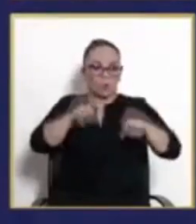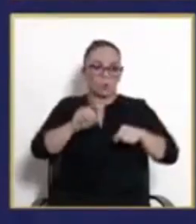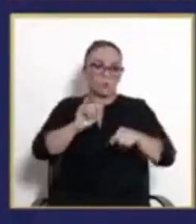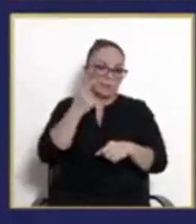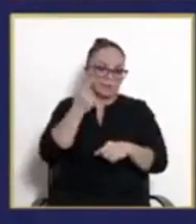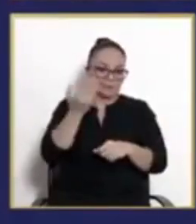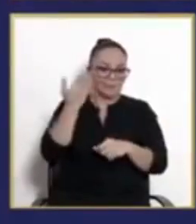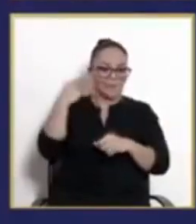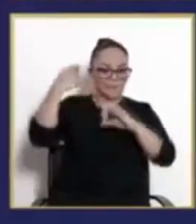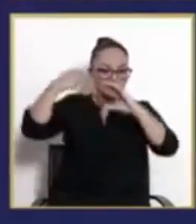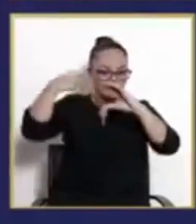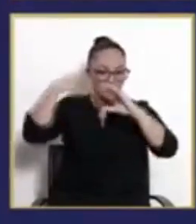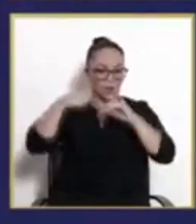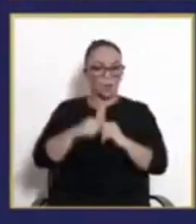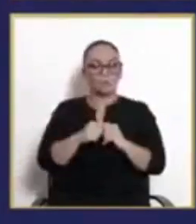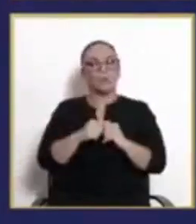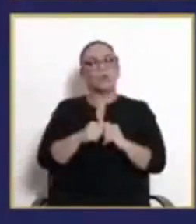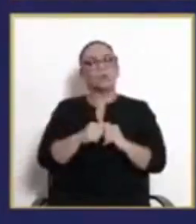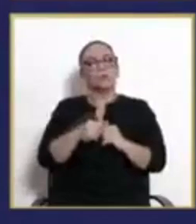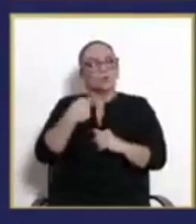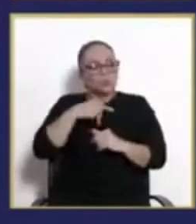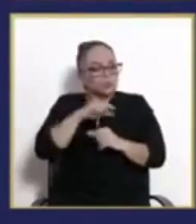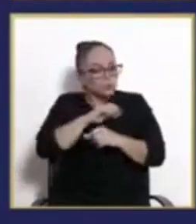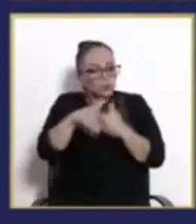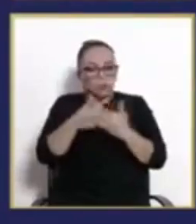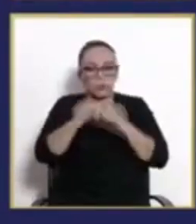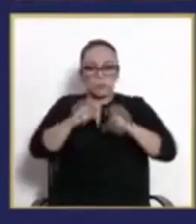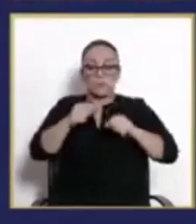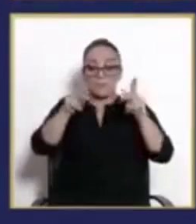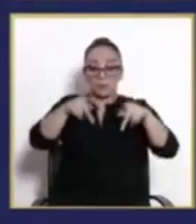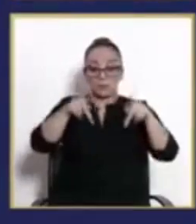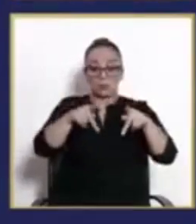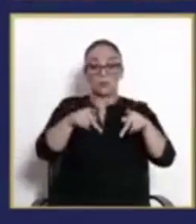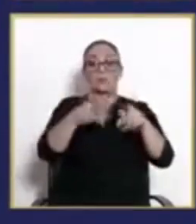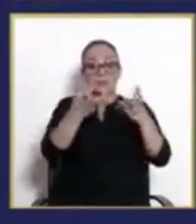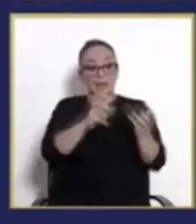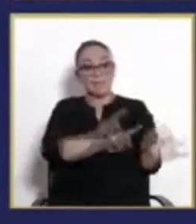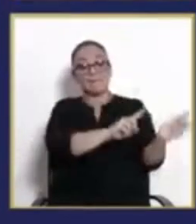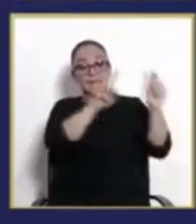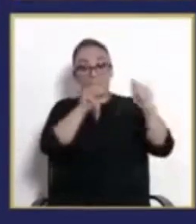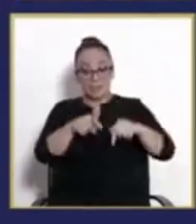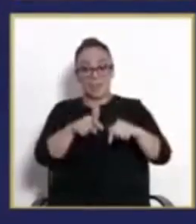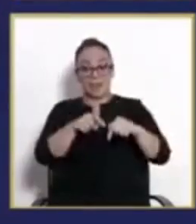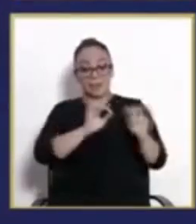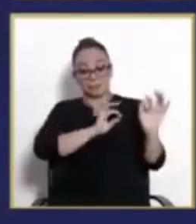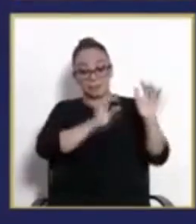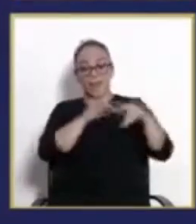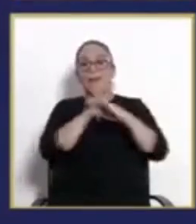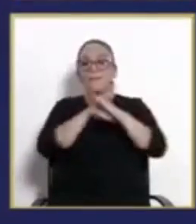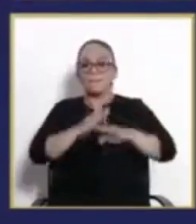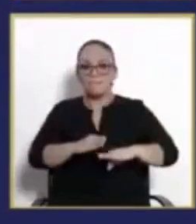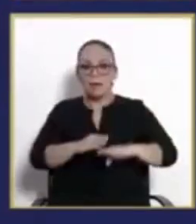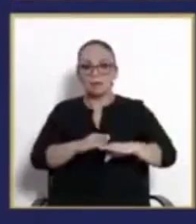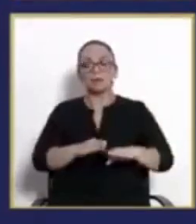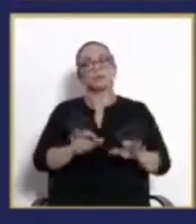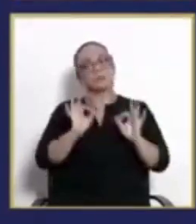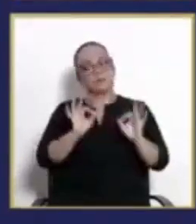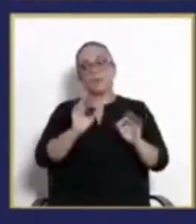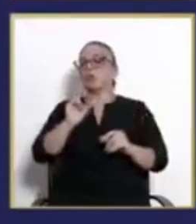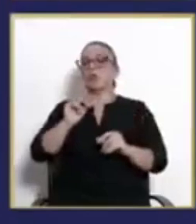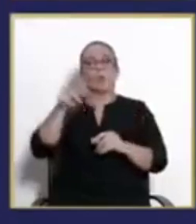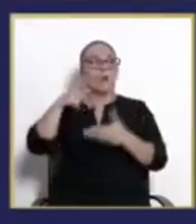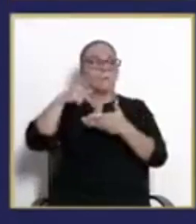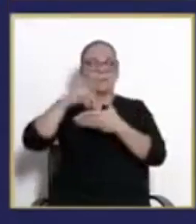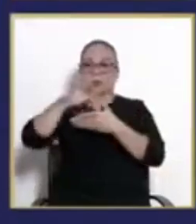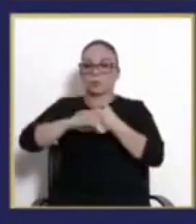asegurarnos que quienes quieran pasar en paz ya no van a andar por Paso Canoas, van a